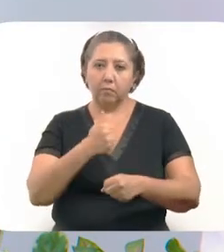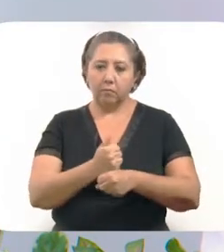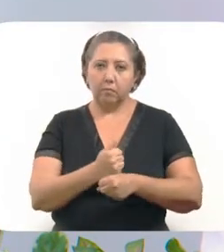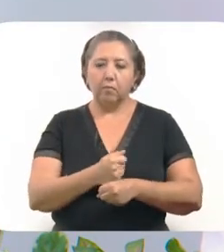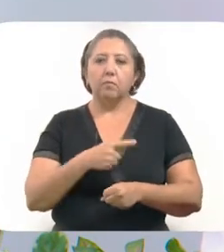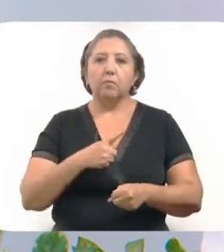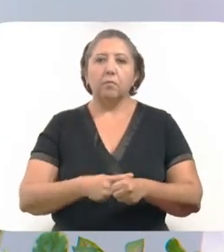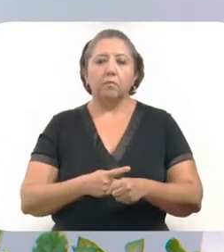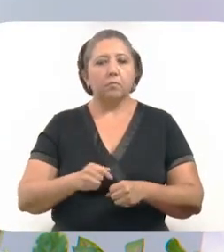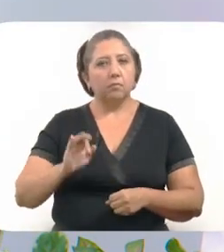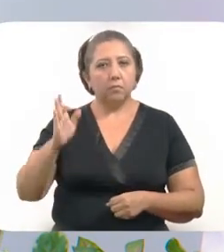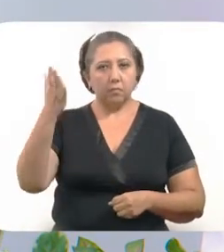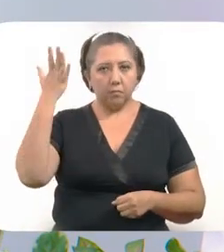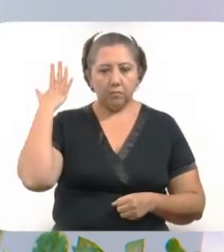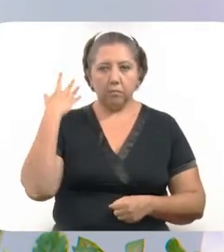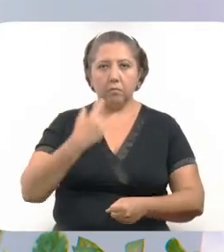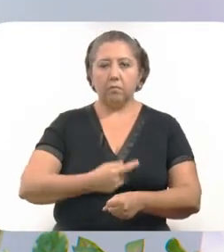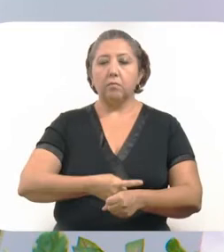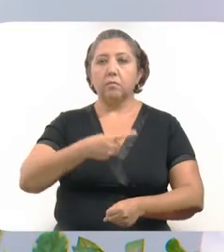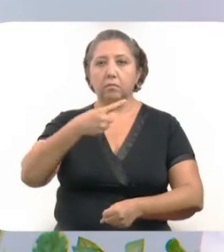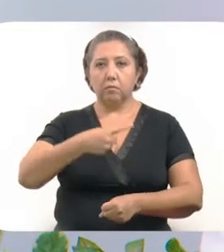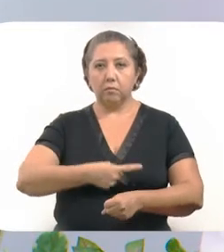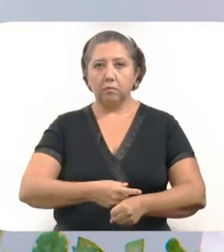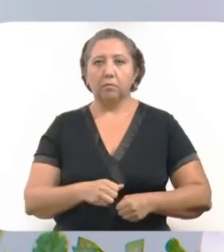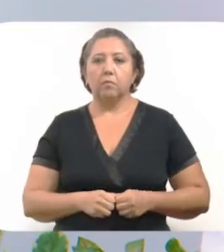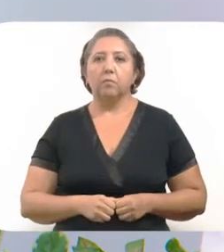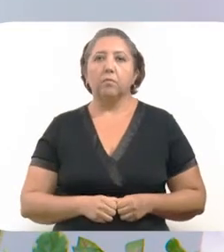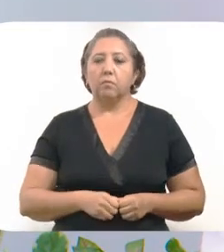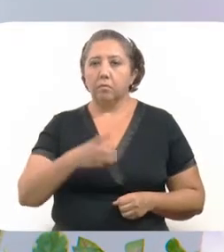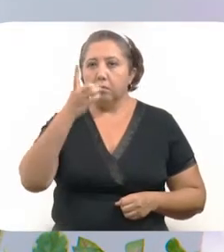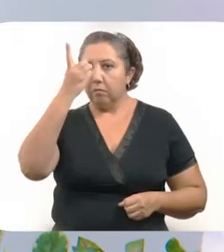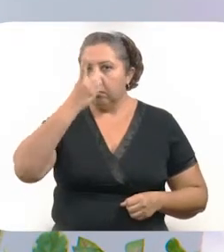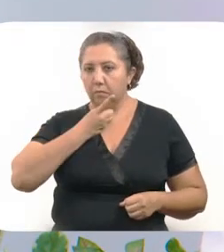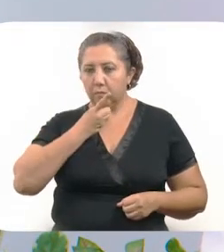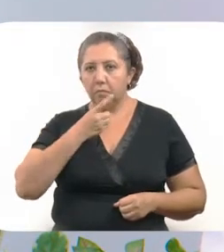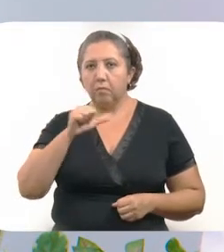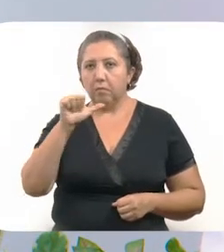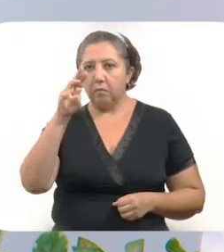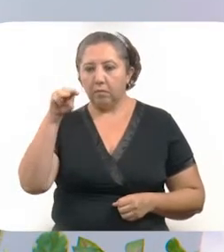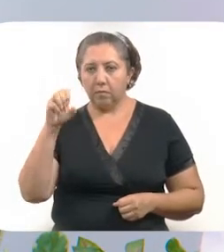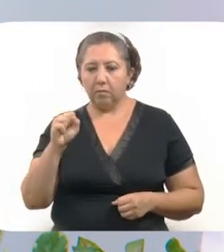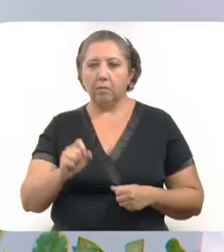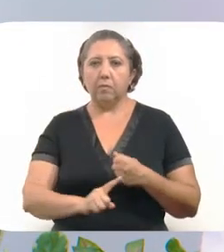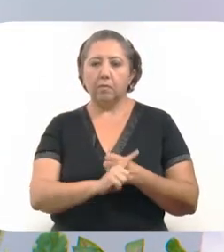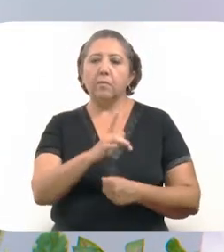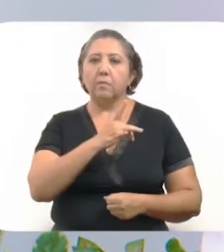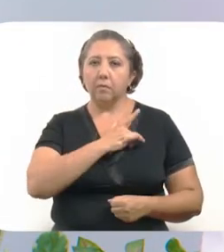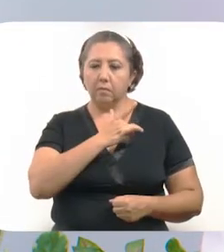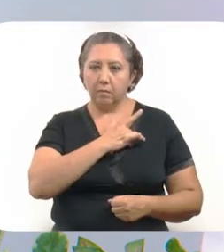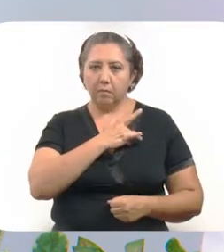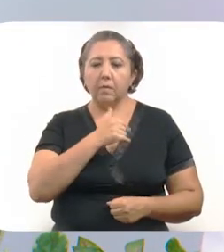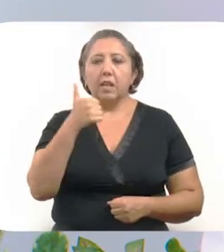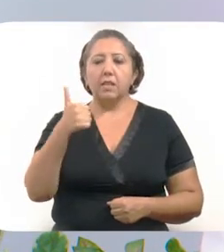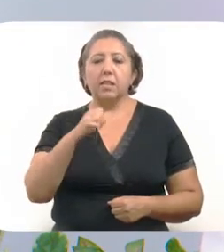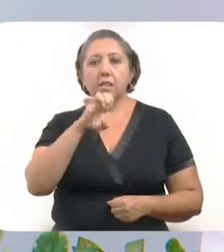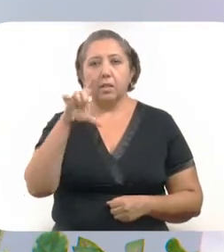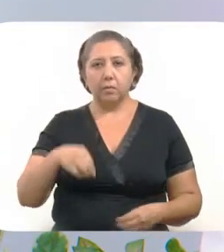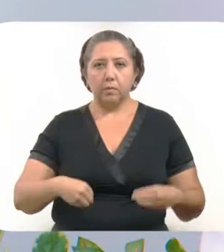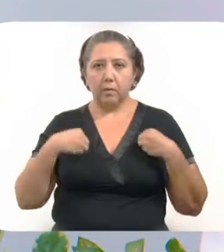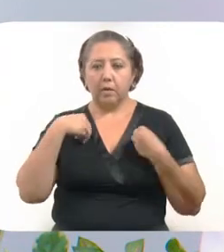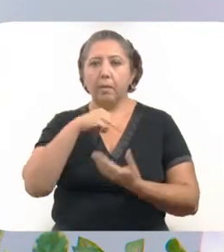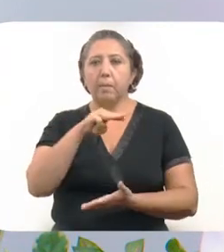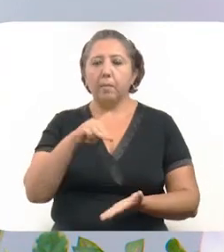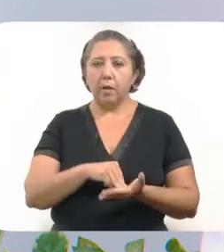Sus principales enfermedades fueron hipertensión arterial sistémica, diabetes, asma y cardiopatía. 6 de ellos residían en